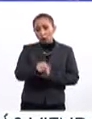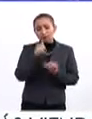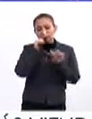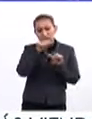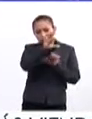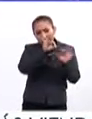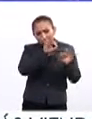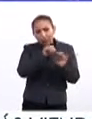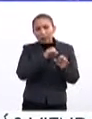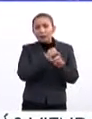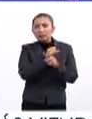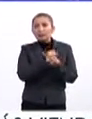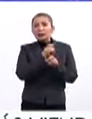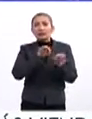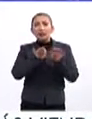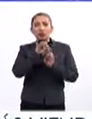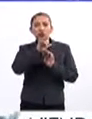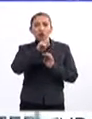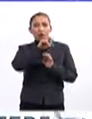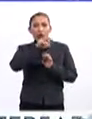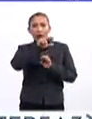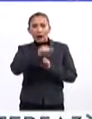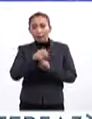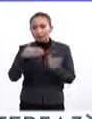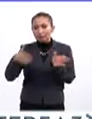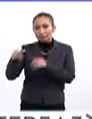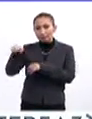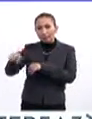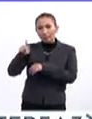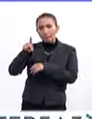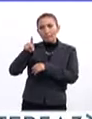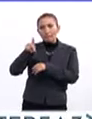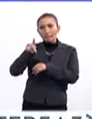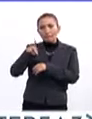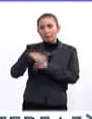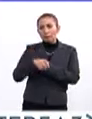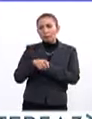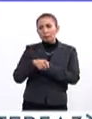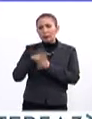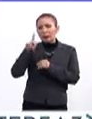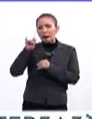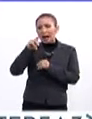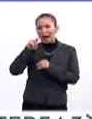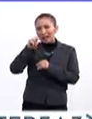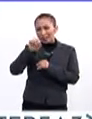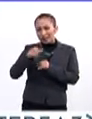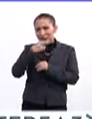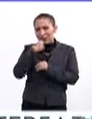atendido el trabajo de Sor Juana. En el caso del padre Blancarte,